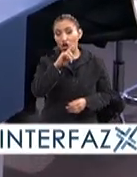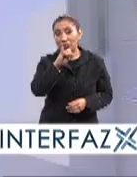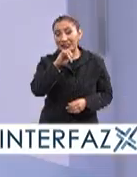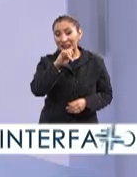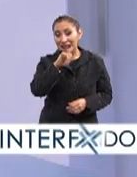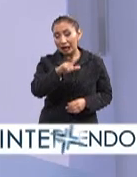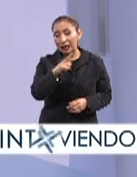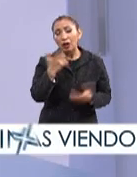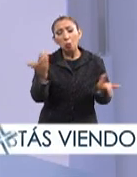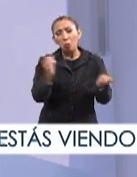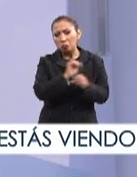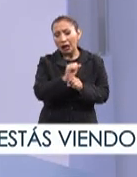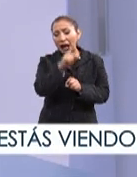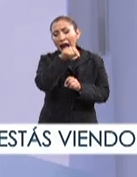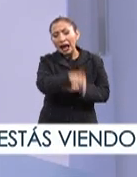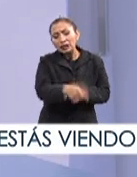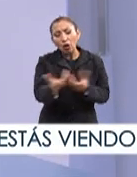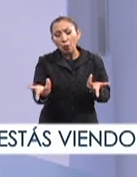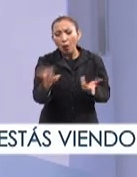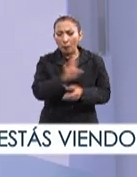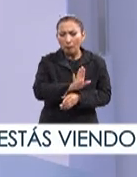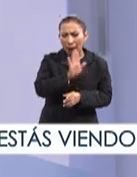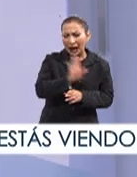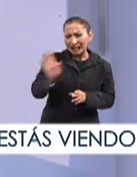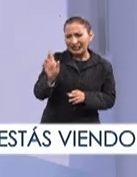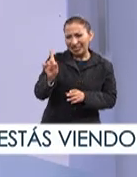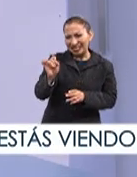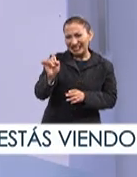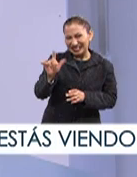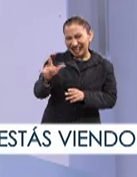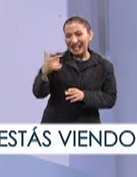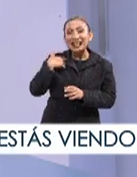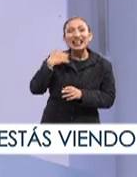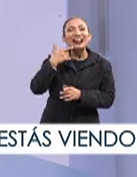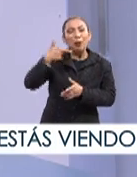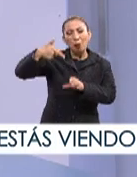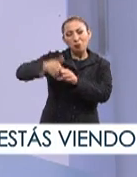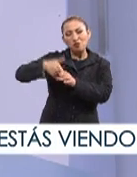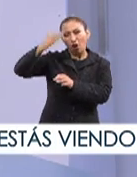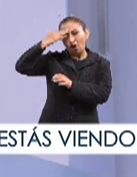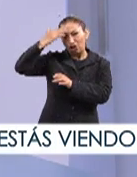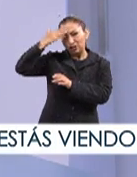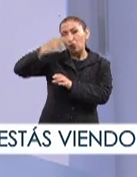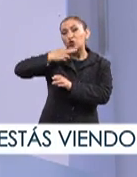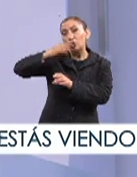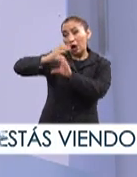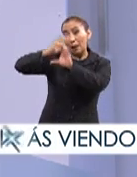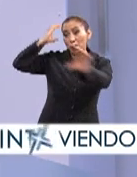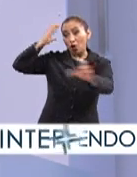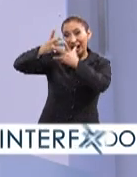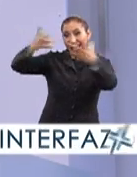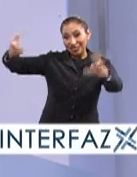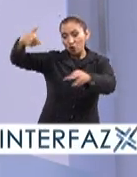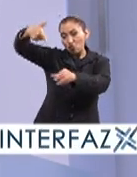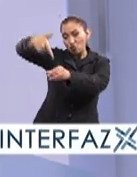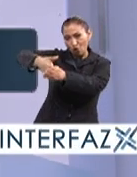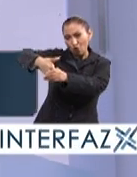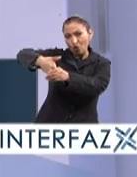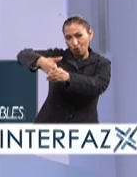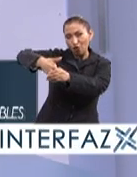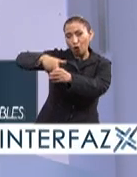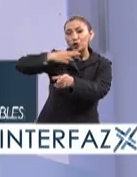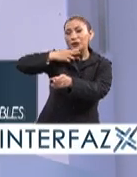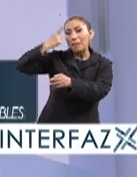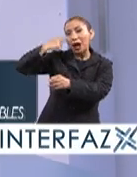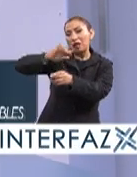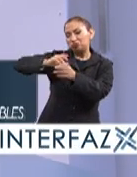lo podemos entender de forma simple como un análogo del diésel fósil que todos conocemos, que los camiones grandes cargan en las estaciones